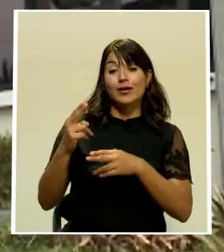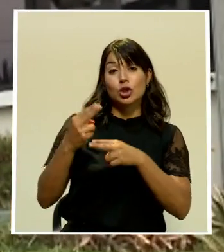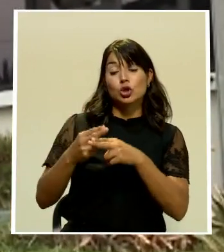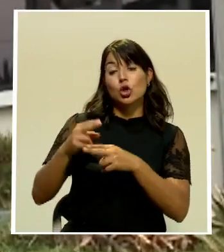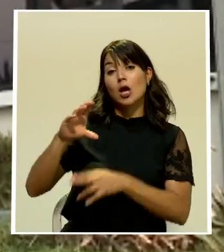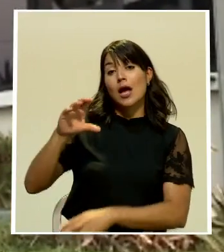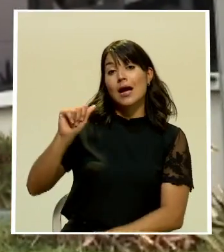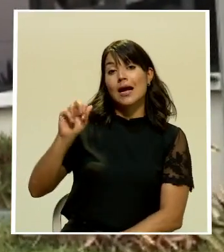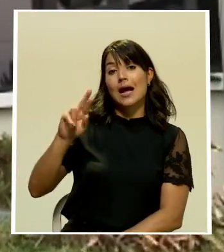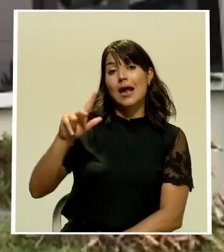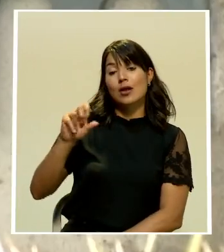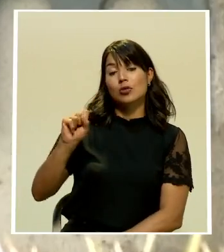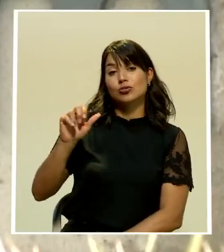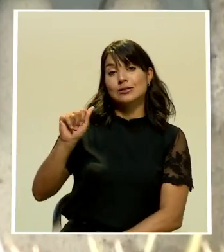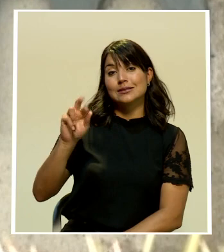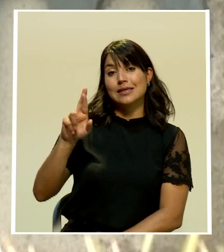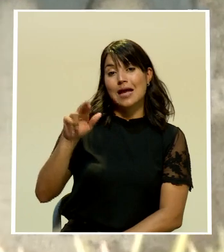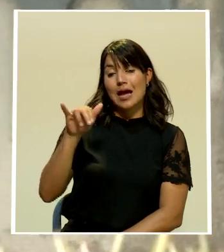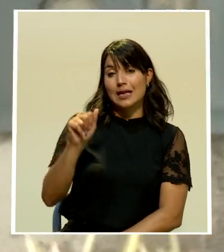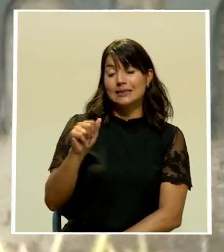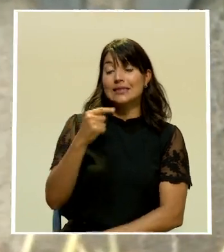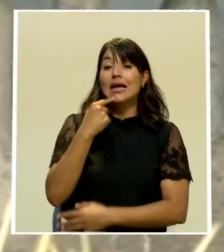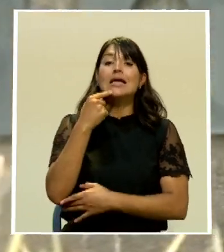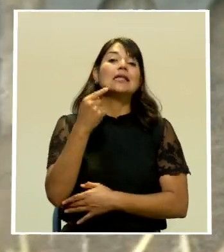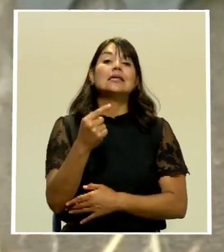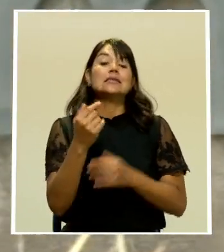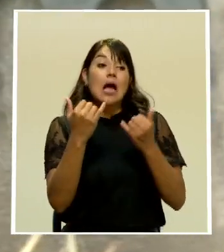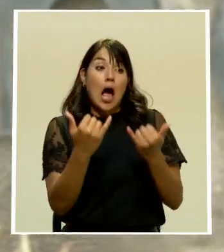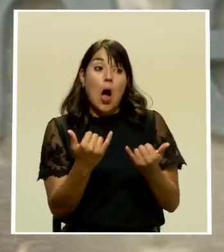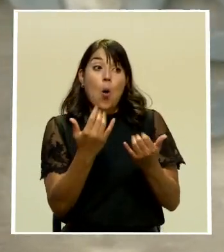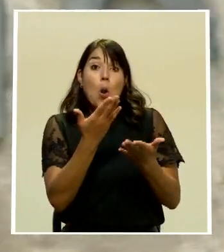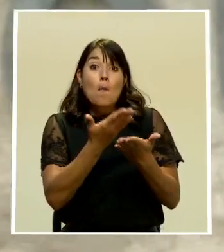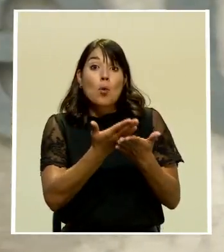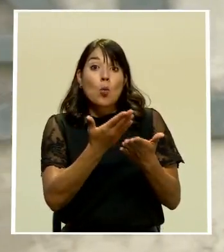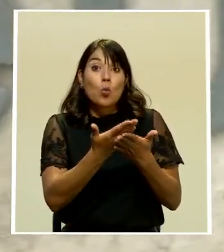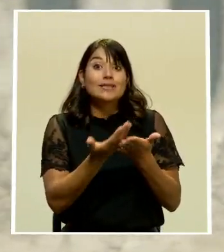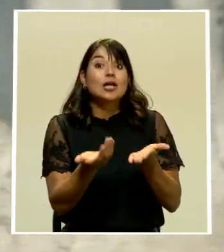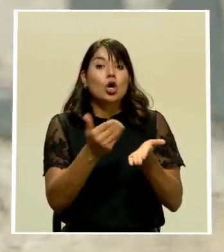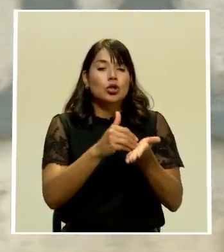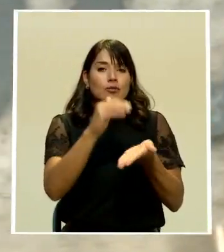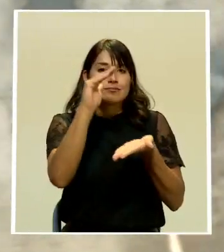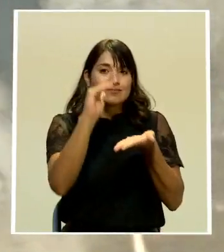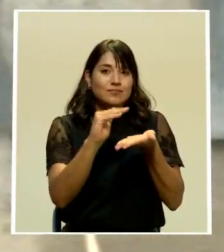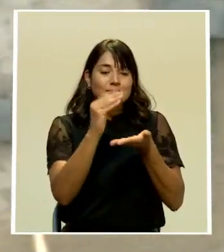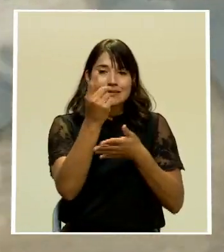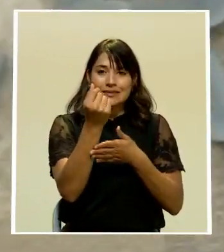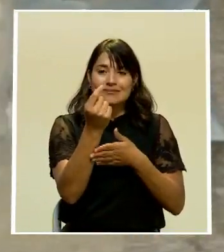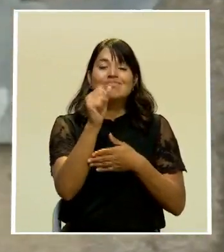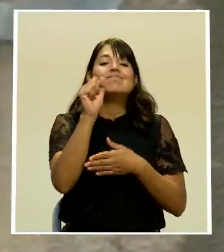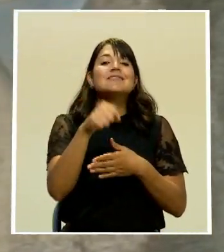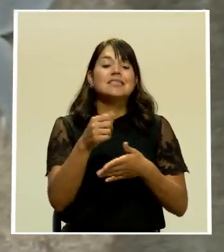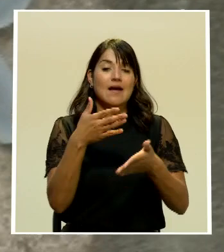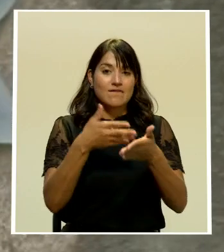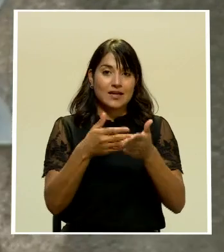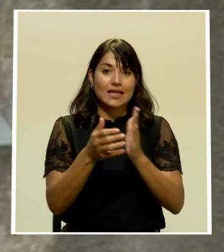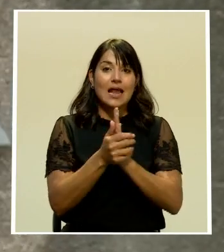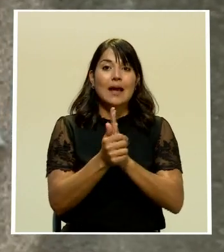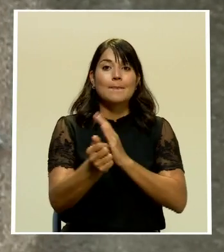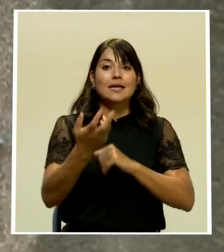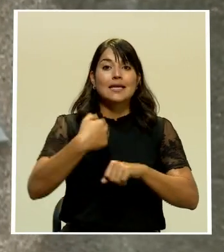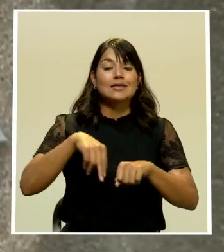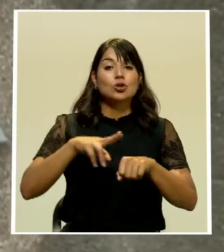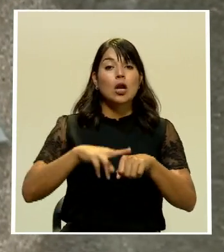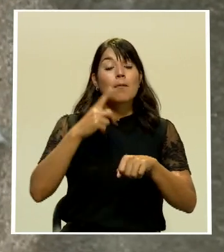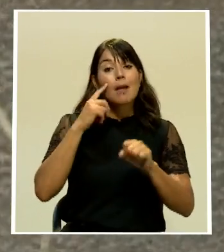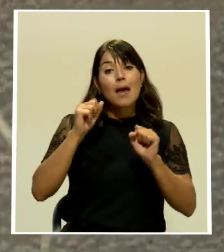Leandro, recalcó que ante las mociones de nuevos recortes al presupuesto de las universidades públicas, se afecta la capacidad nacional para atender